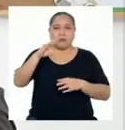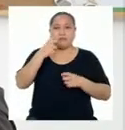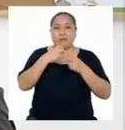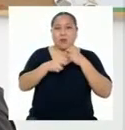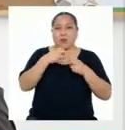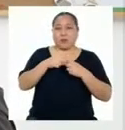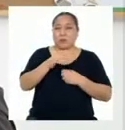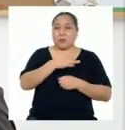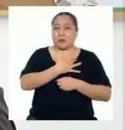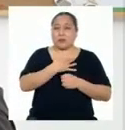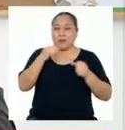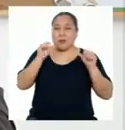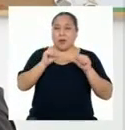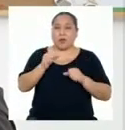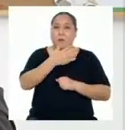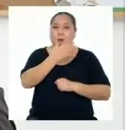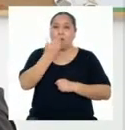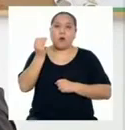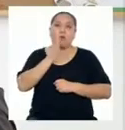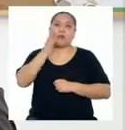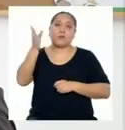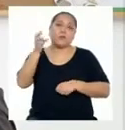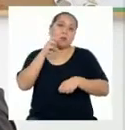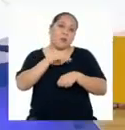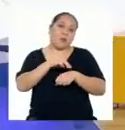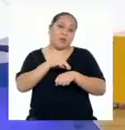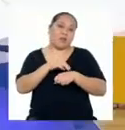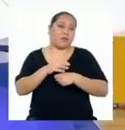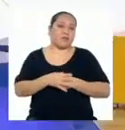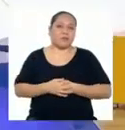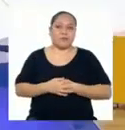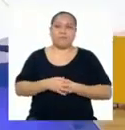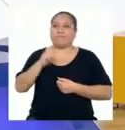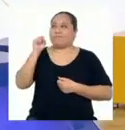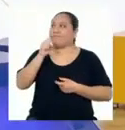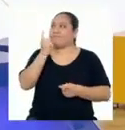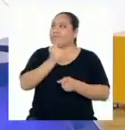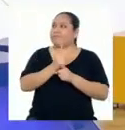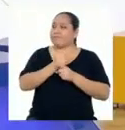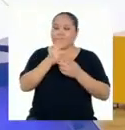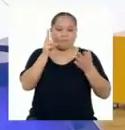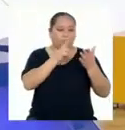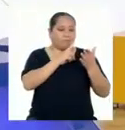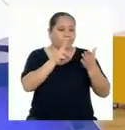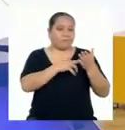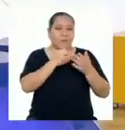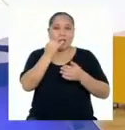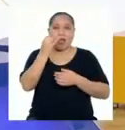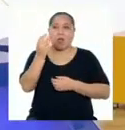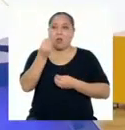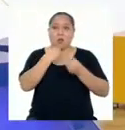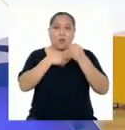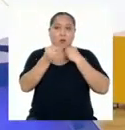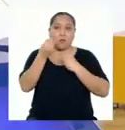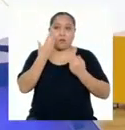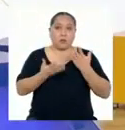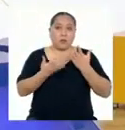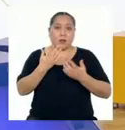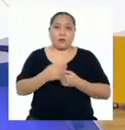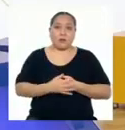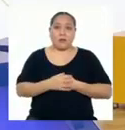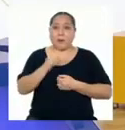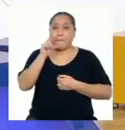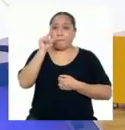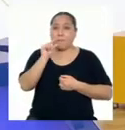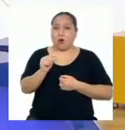si sientes algún malestar, lo mejor es consultar al médico. Sí, justo estaba leyendo que hay alimentos que, si por ahí tienes